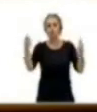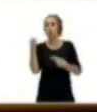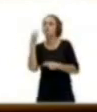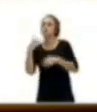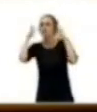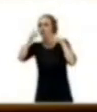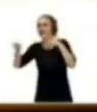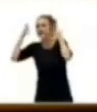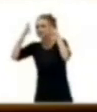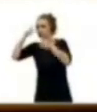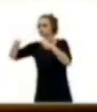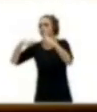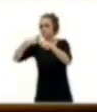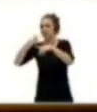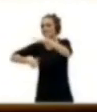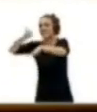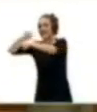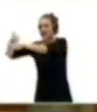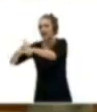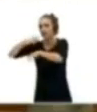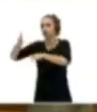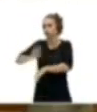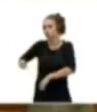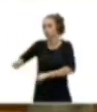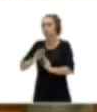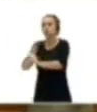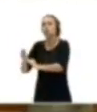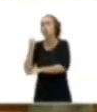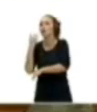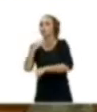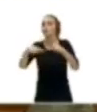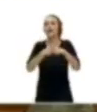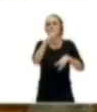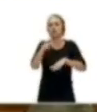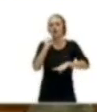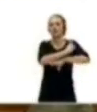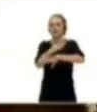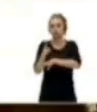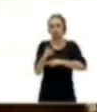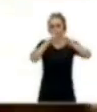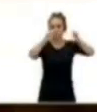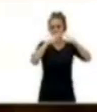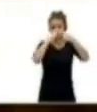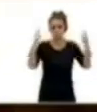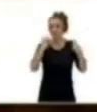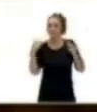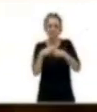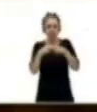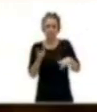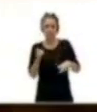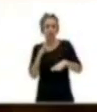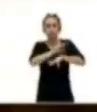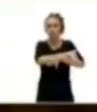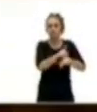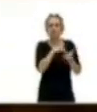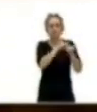Gobierno de Canarias y también de los directivos de empresas públicas. Una sociedad que no invierta en servicios públicos no podrá ser una sociedad